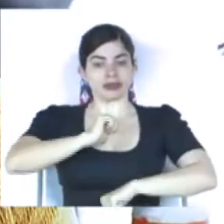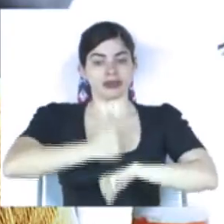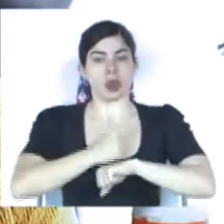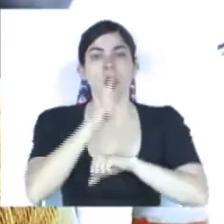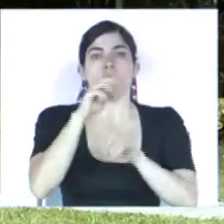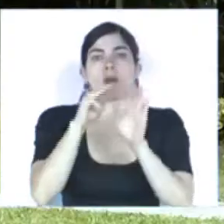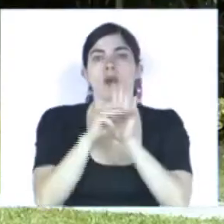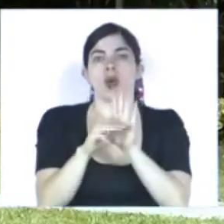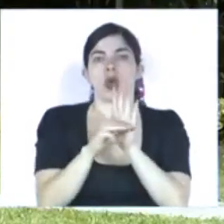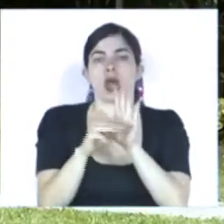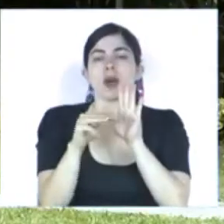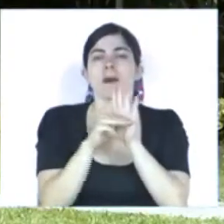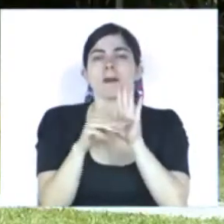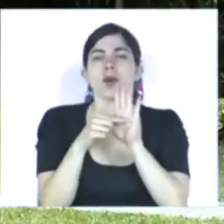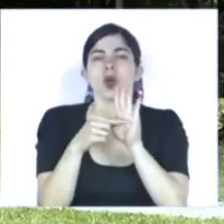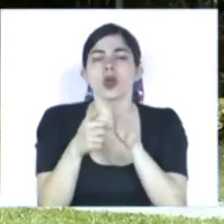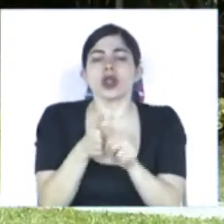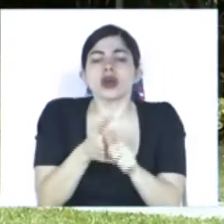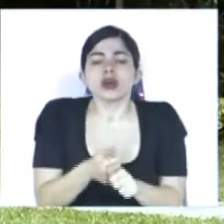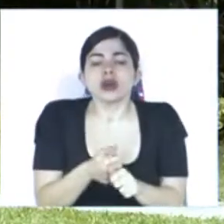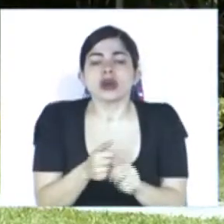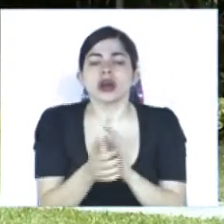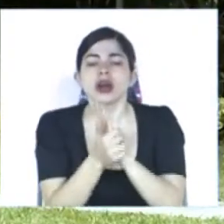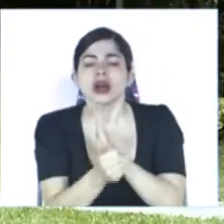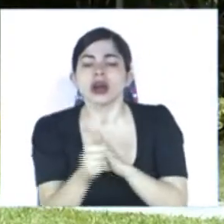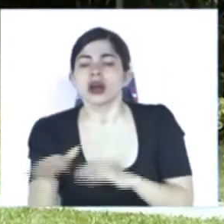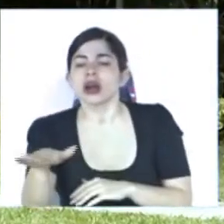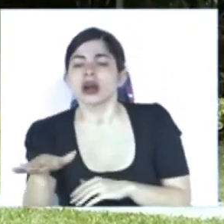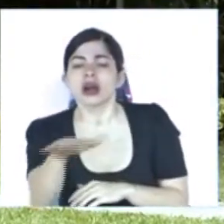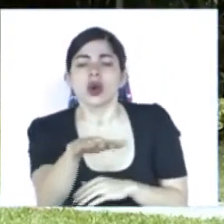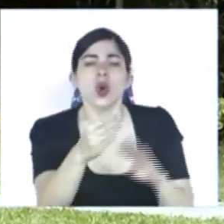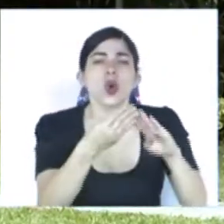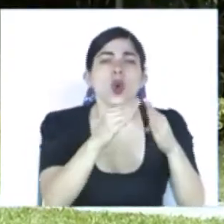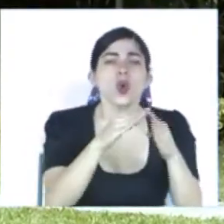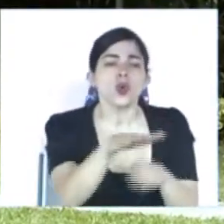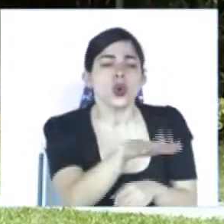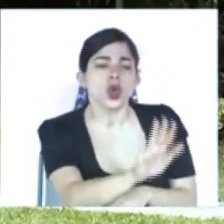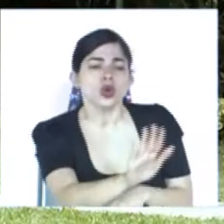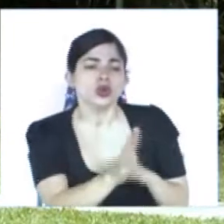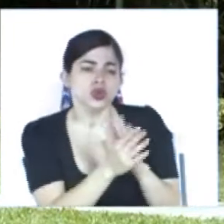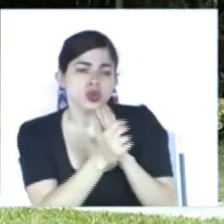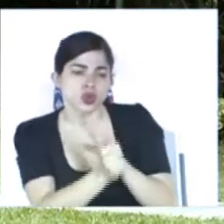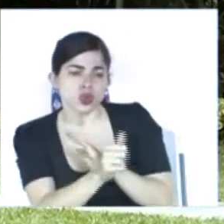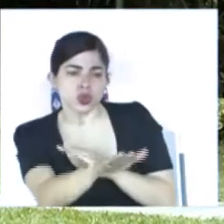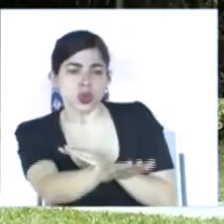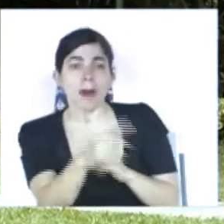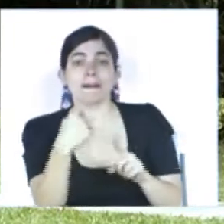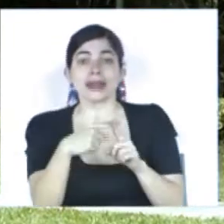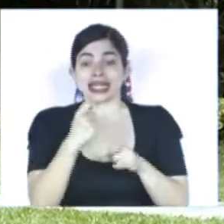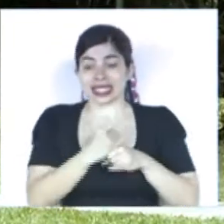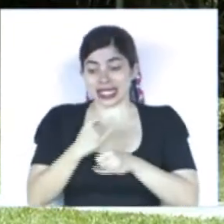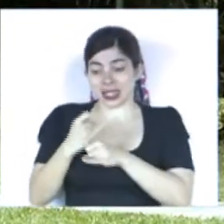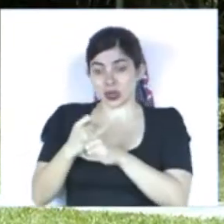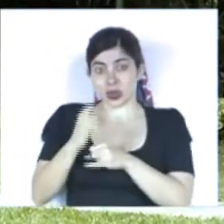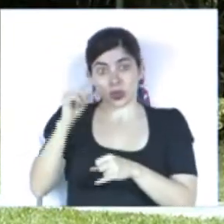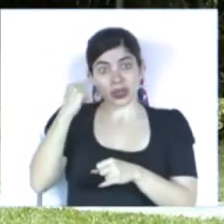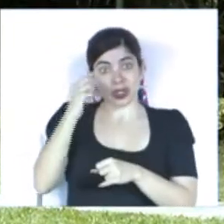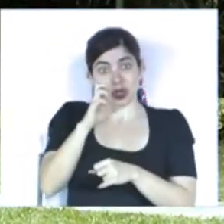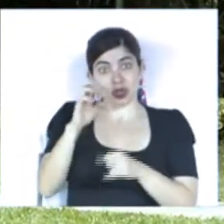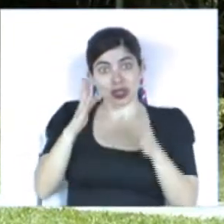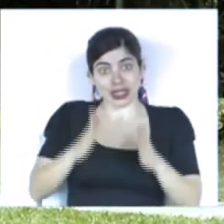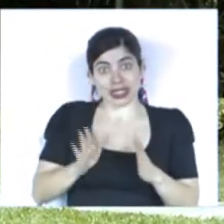fundamentado en la capacidad local, en la capacidad comunal y en la capacidad de todas las instituciones del Estado